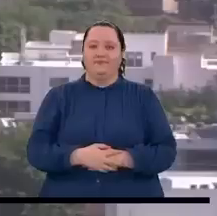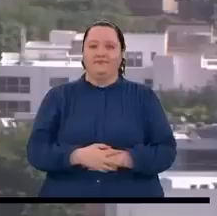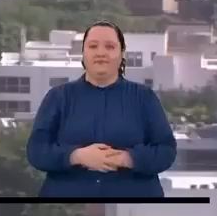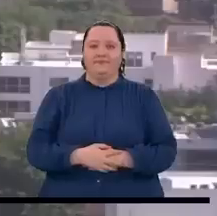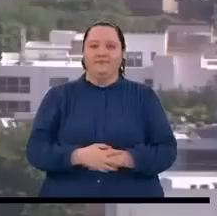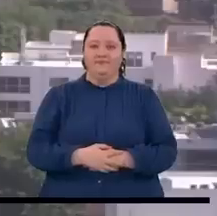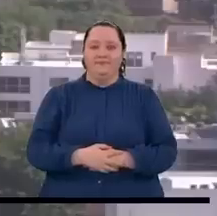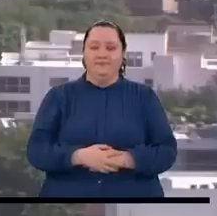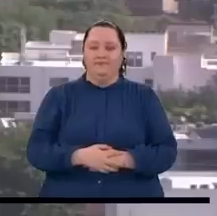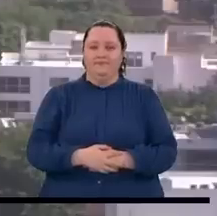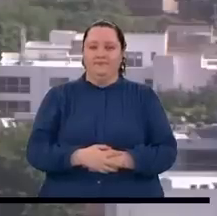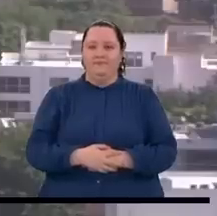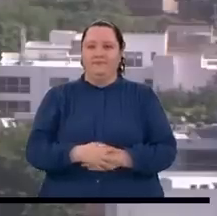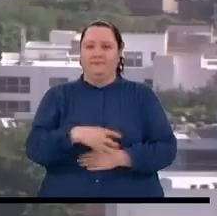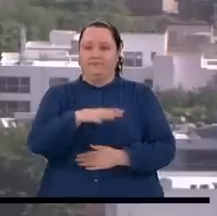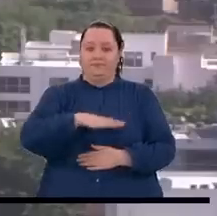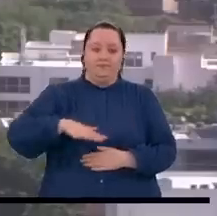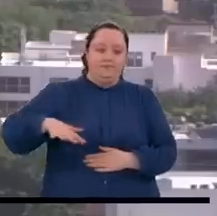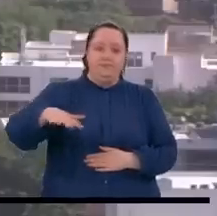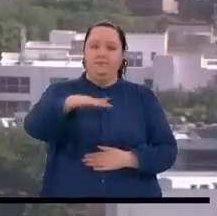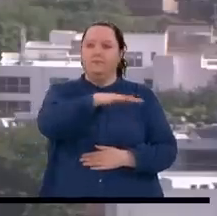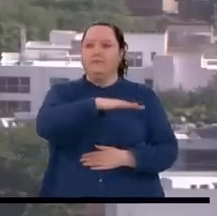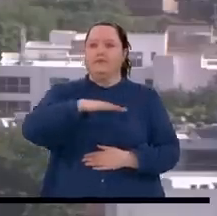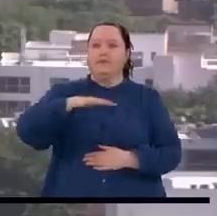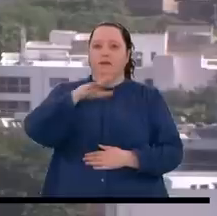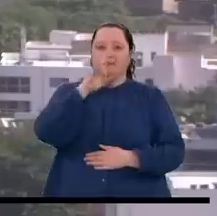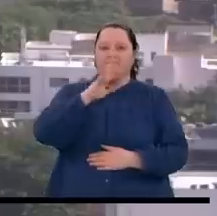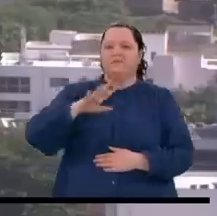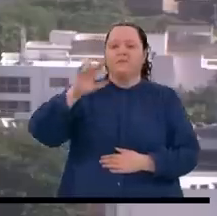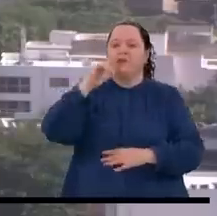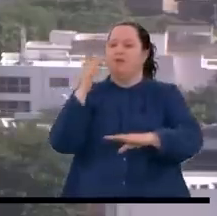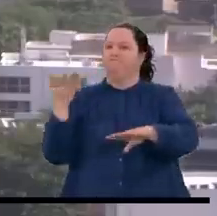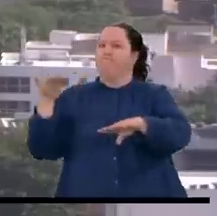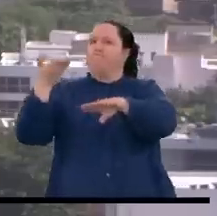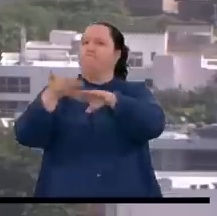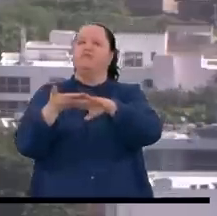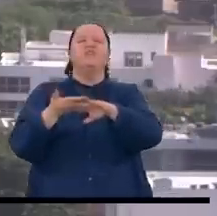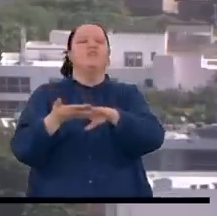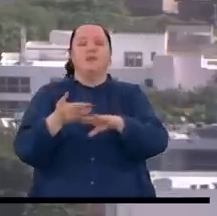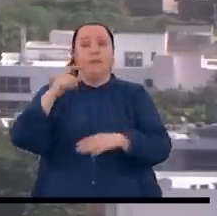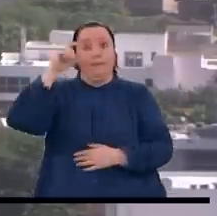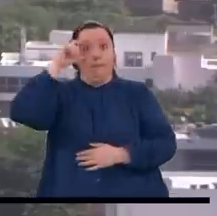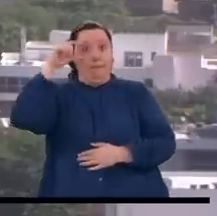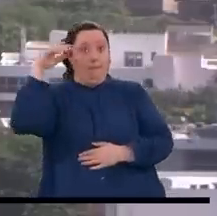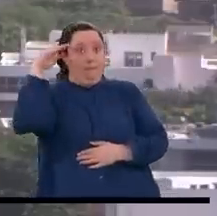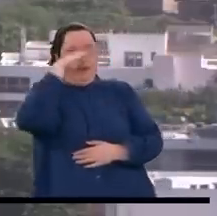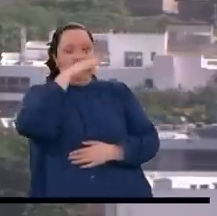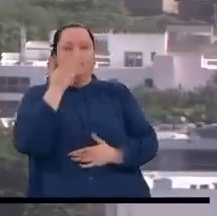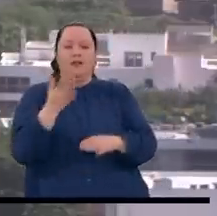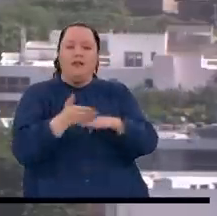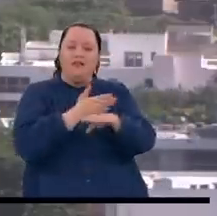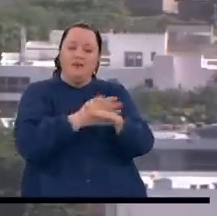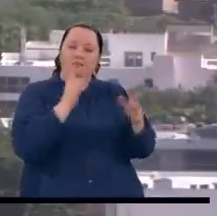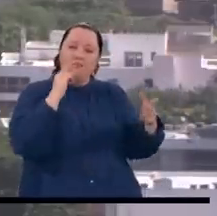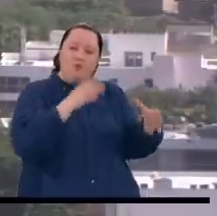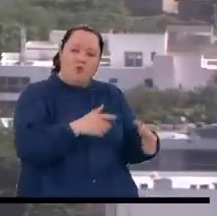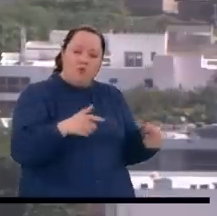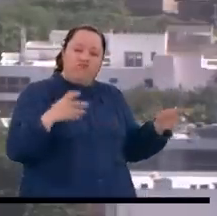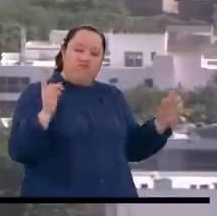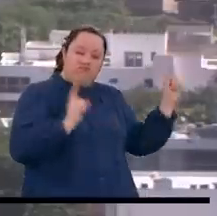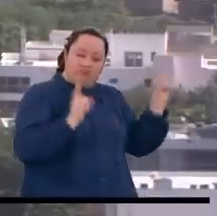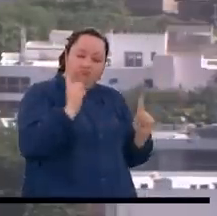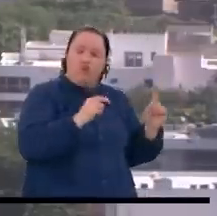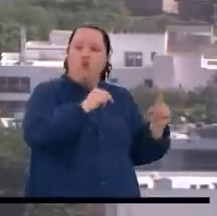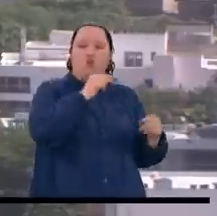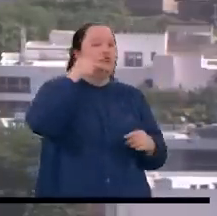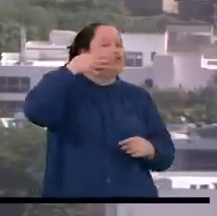Hay un debate nacional en el país por cuenta del planteamiento que hizo el presidente Gustavo Petro en la cumbre de cocaleros en el Tarra, norte de